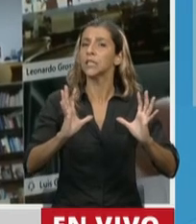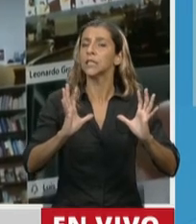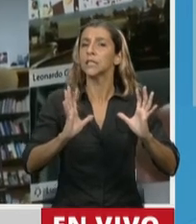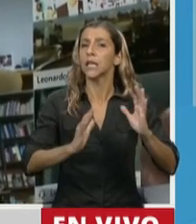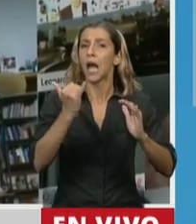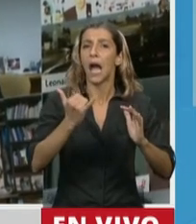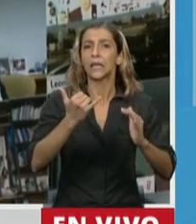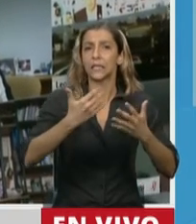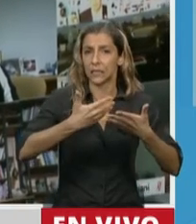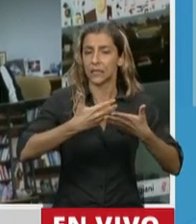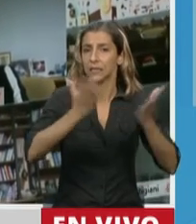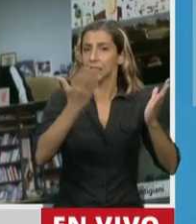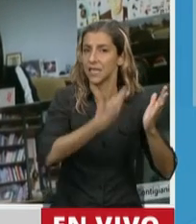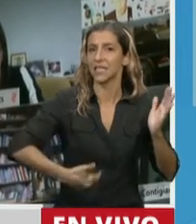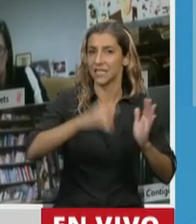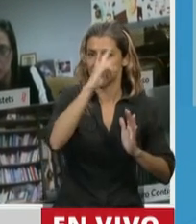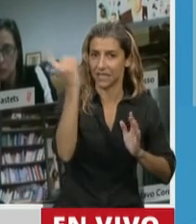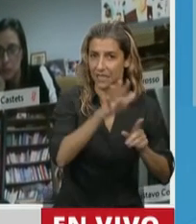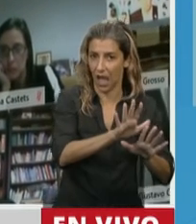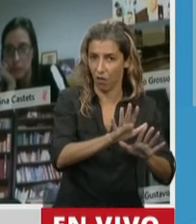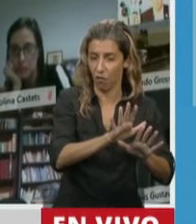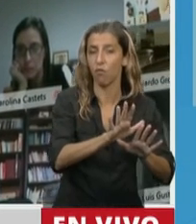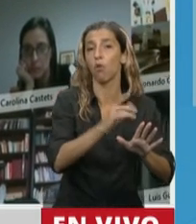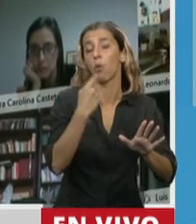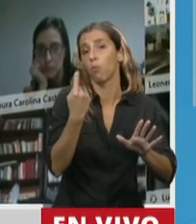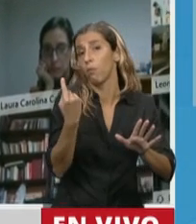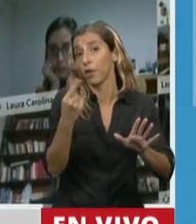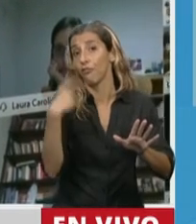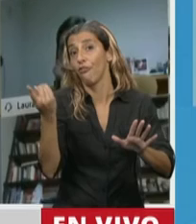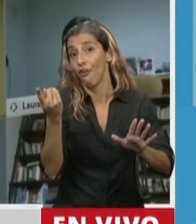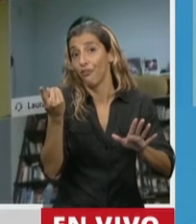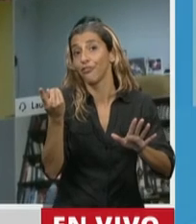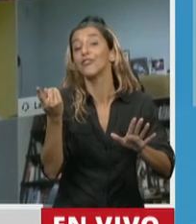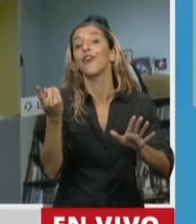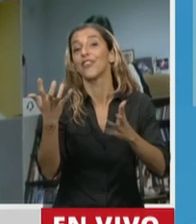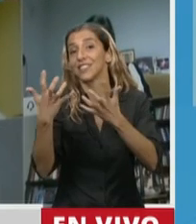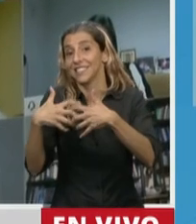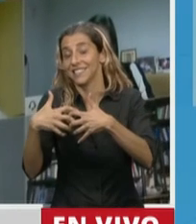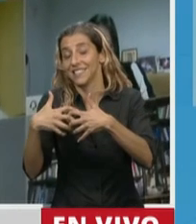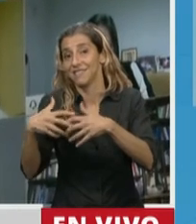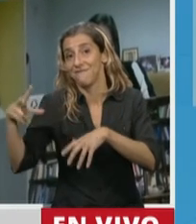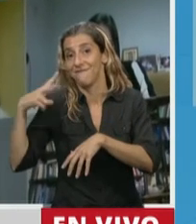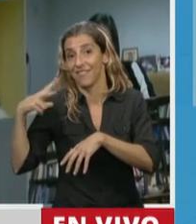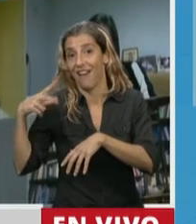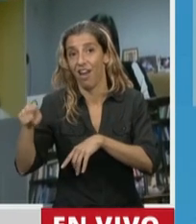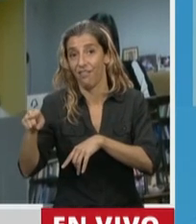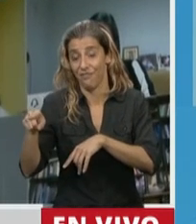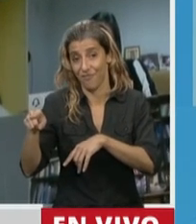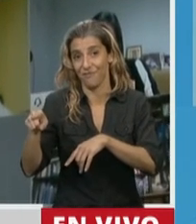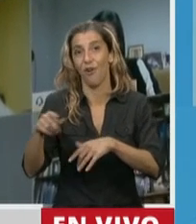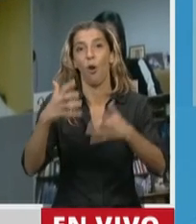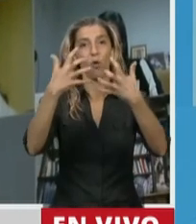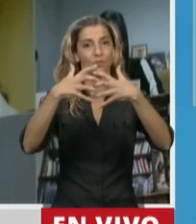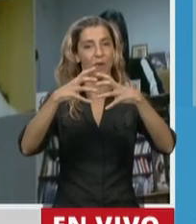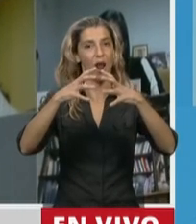única. El subsistema privado se reparte con prepagas u